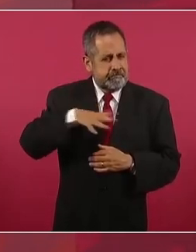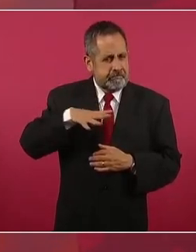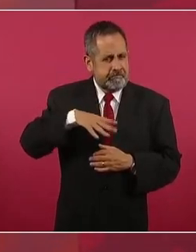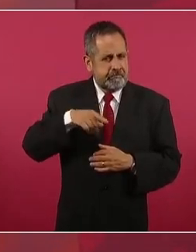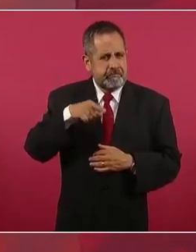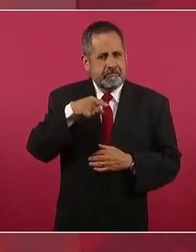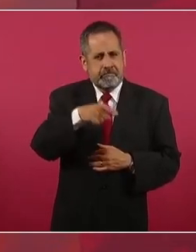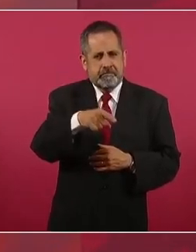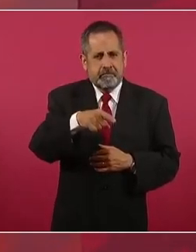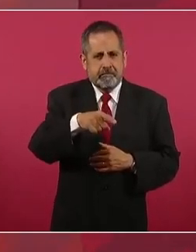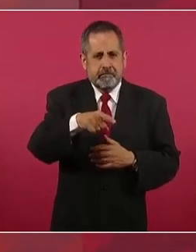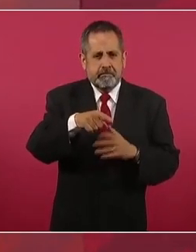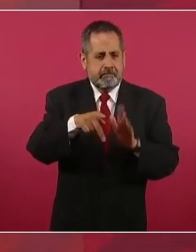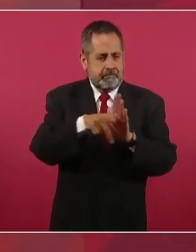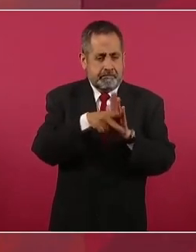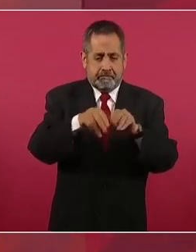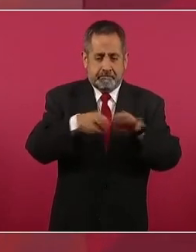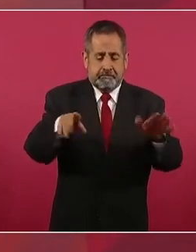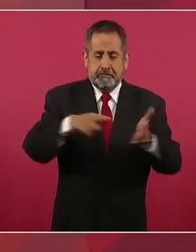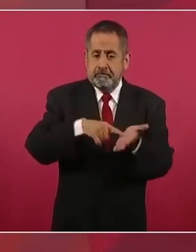En el New York Times